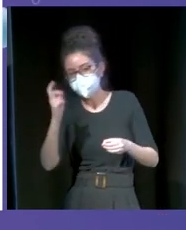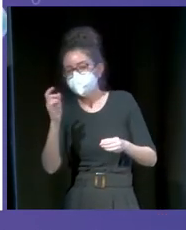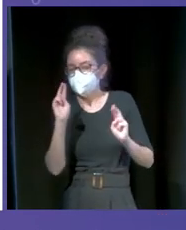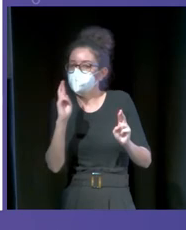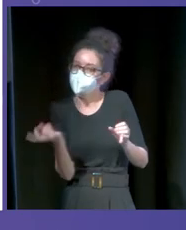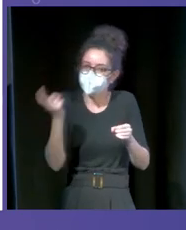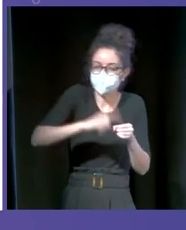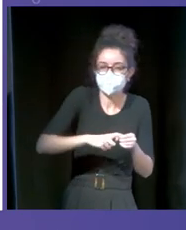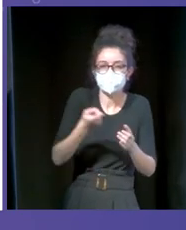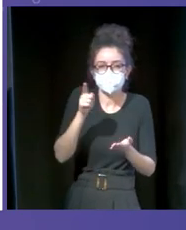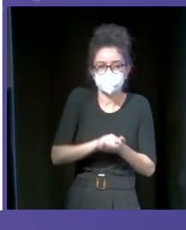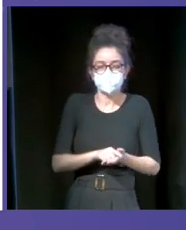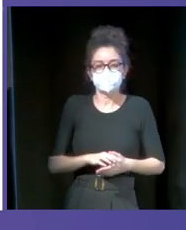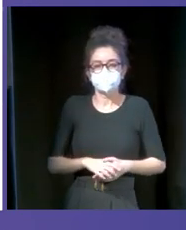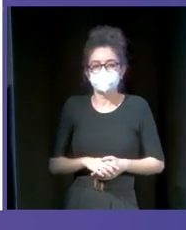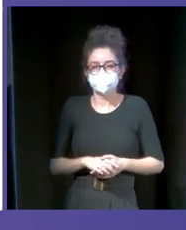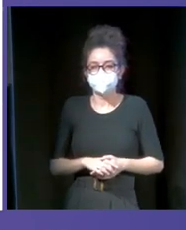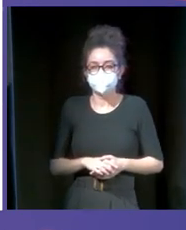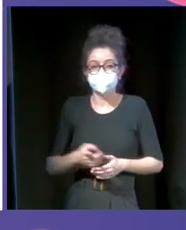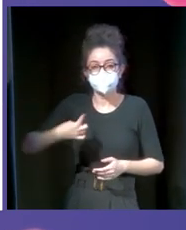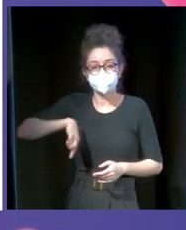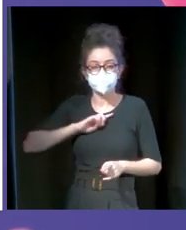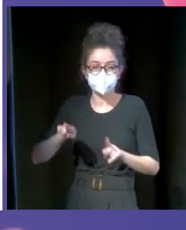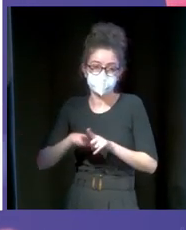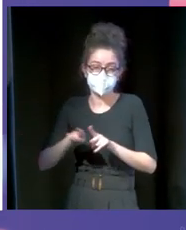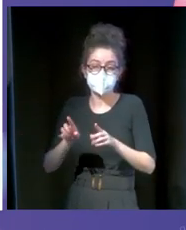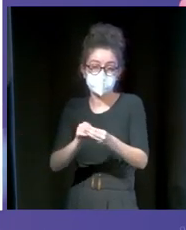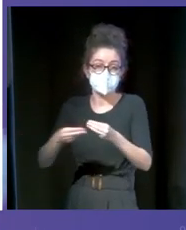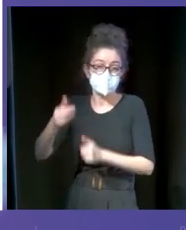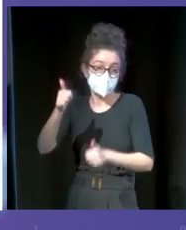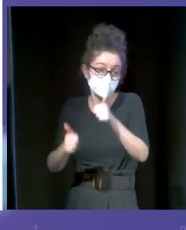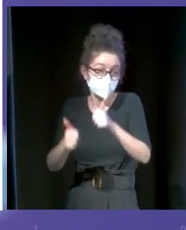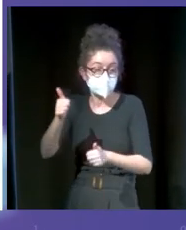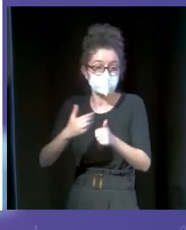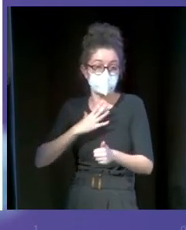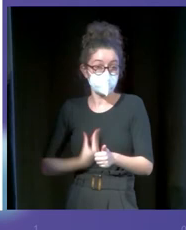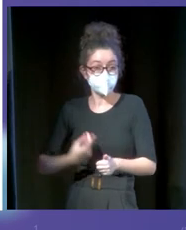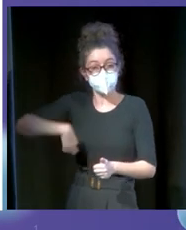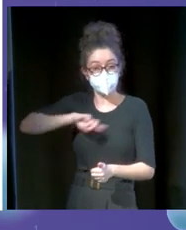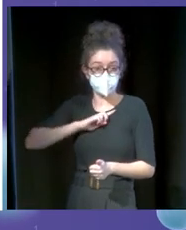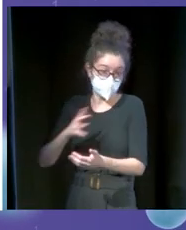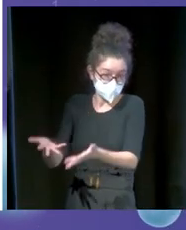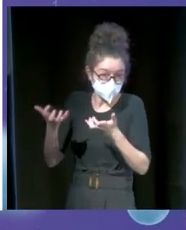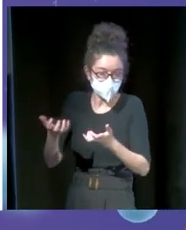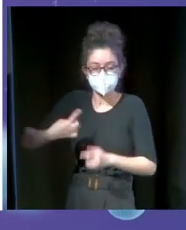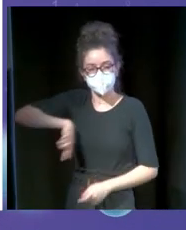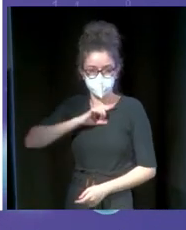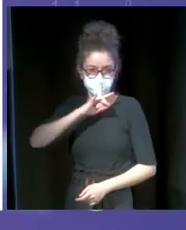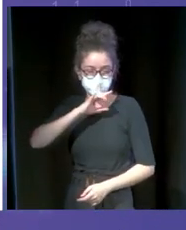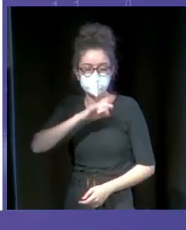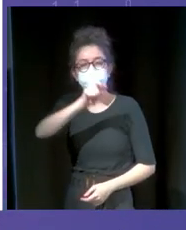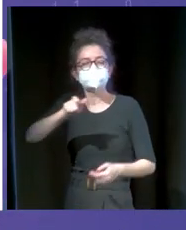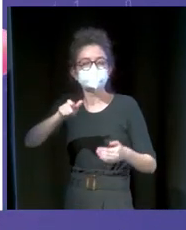De hecho, hoy nos han comunicado una buena noticia y que hemos ganado el pliego de Murcia, o sea, que estamos muy contentos. Y tenemos clientes como son